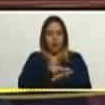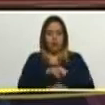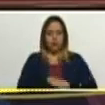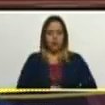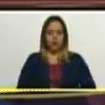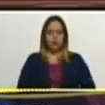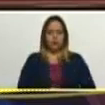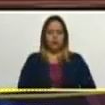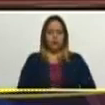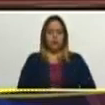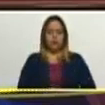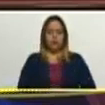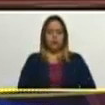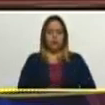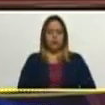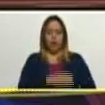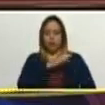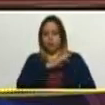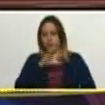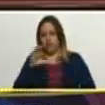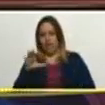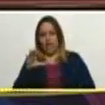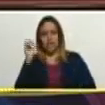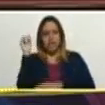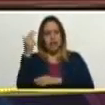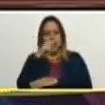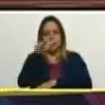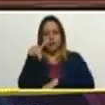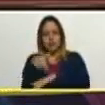soberana Asamblea Nacional